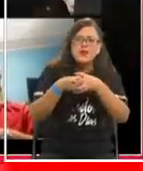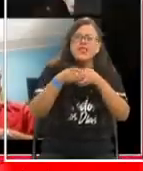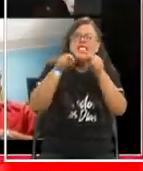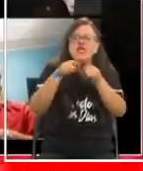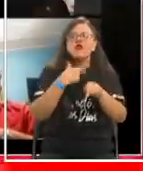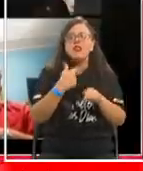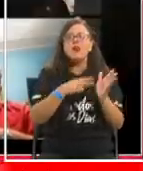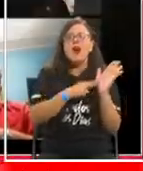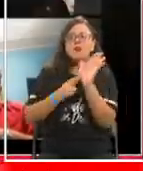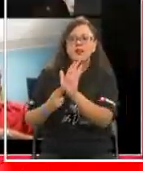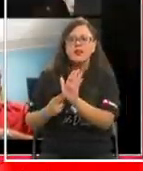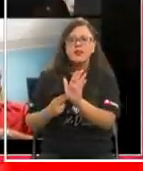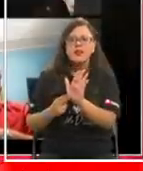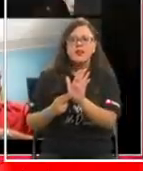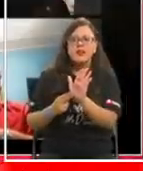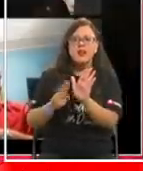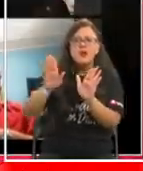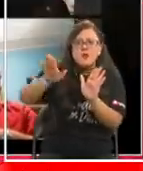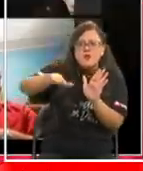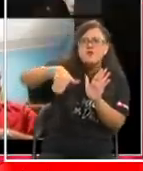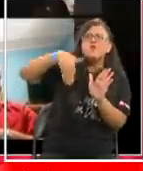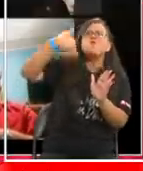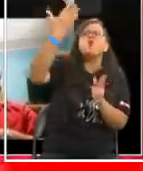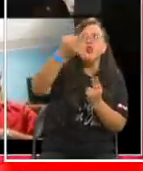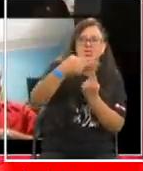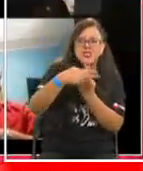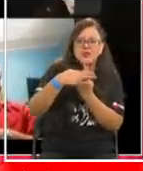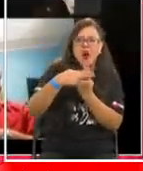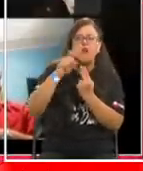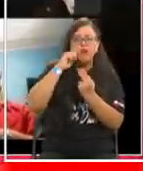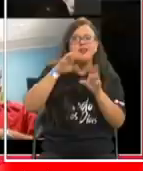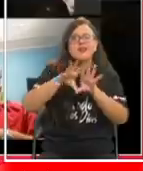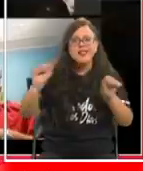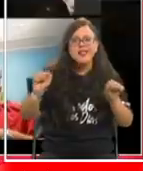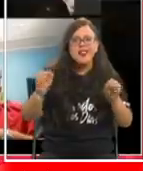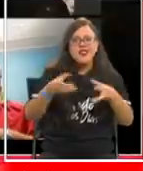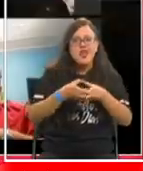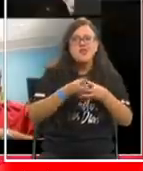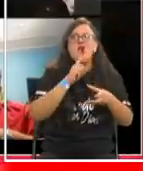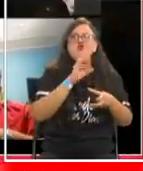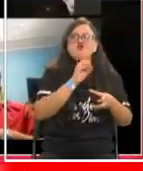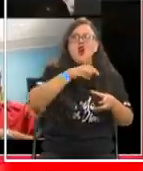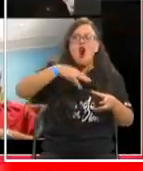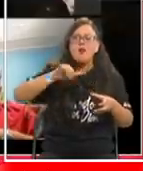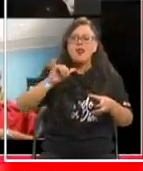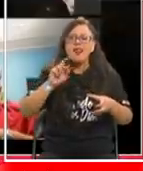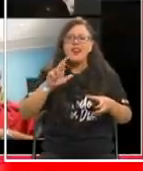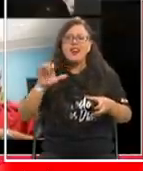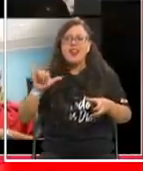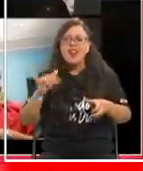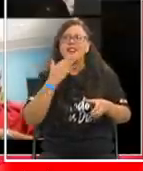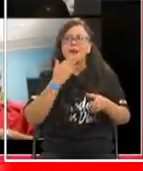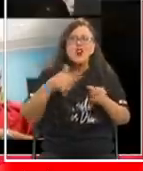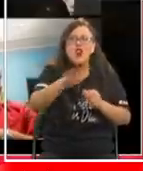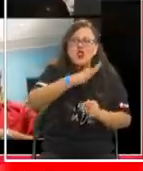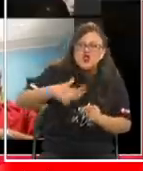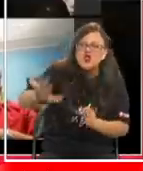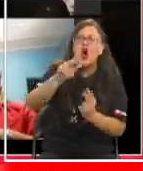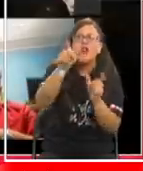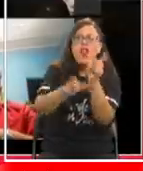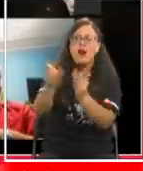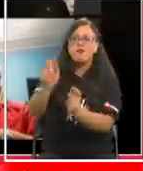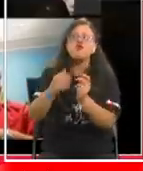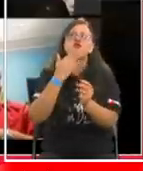queremos presentar la próxima Teletón y es un compromiso de la sonora de Tommy Rey con Sebastián, con Don Francisco y con toda la Teletón